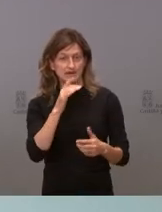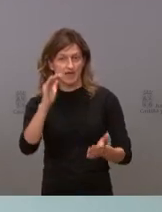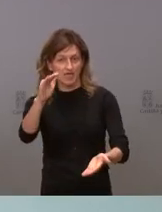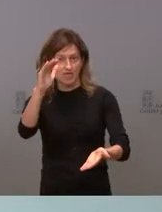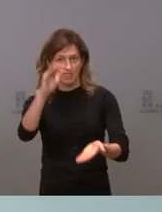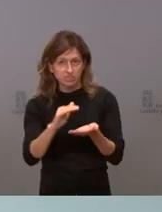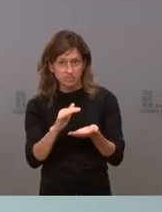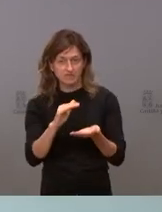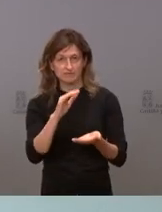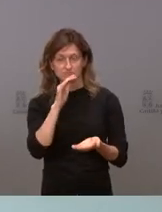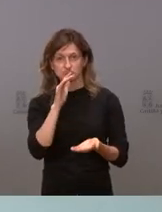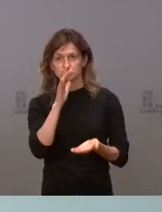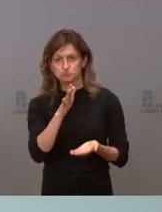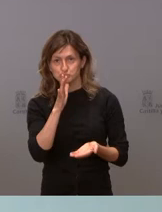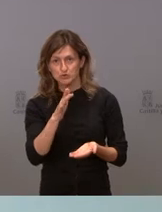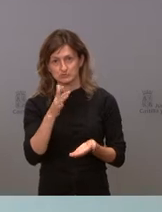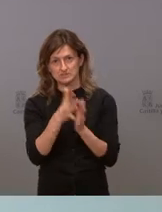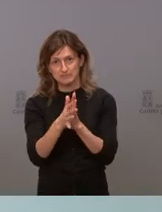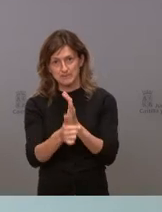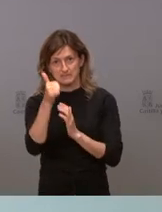tanto el último envío. Gracias.